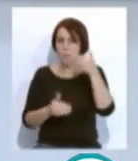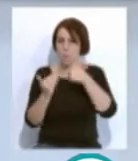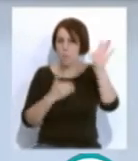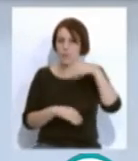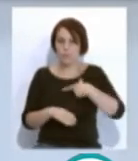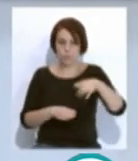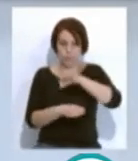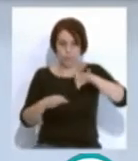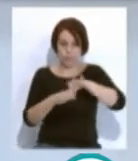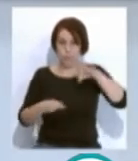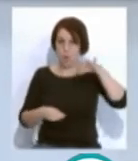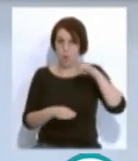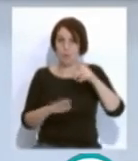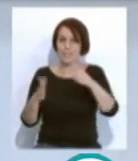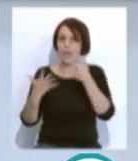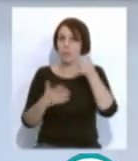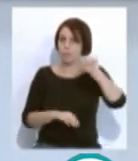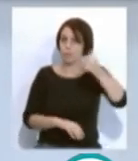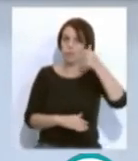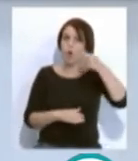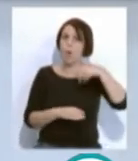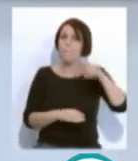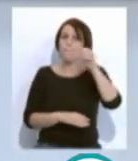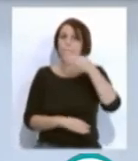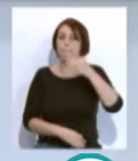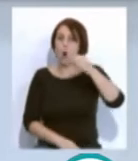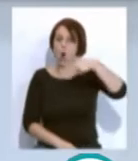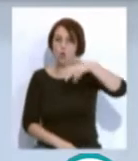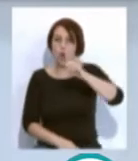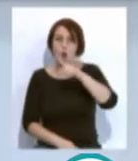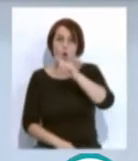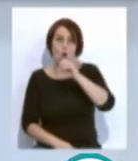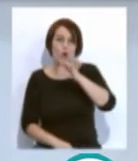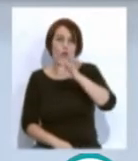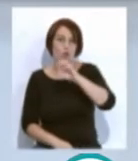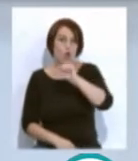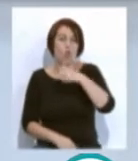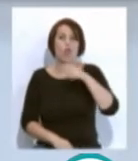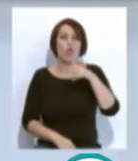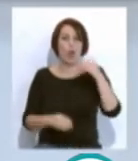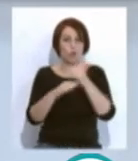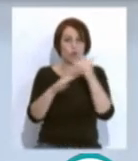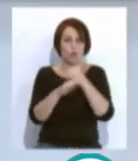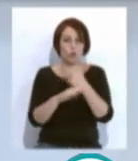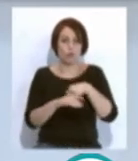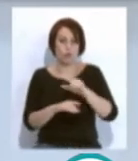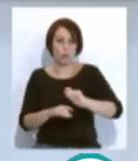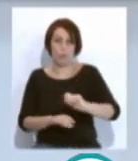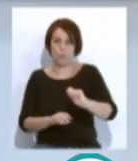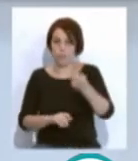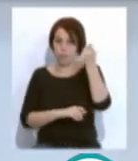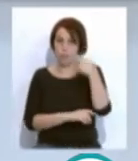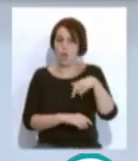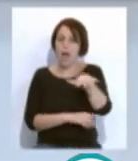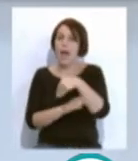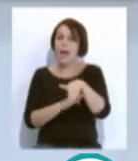primera categoría, seis aciertos en el sorteo de la Bonoloto celebrado este lunes 12 de octubre. El boleto sellado en el despacho receptor situado en